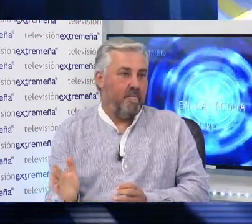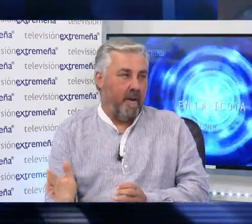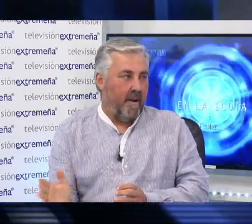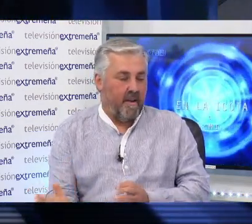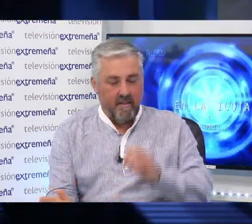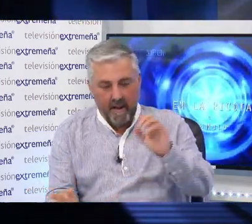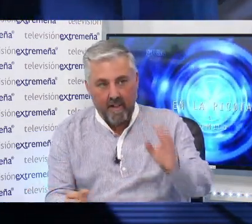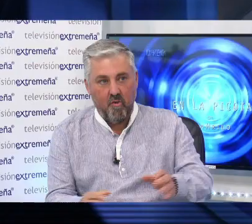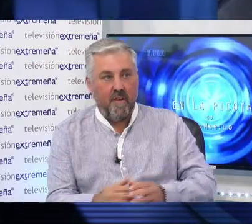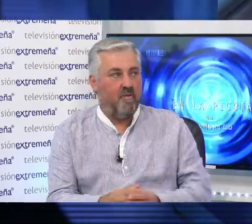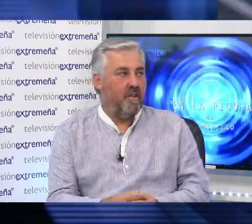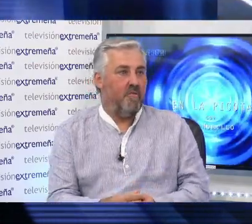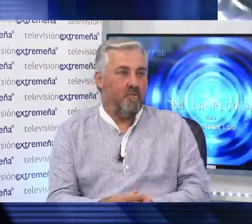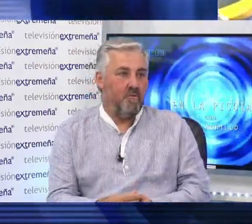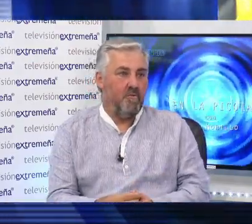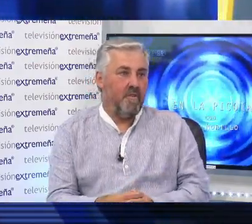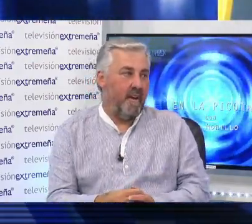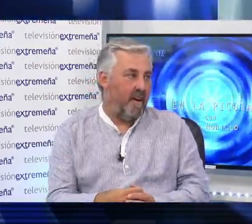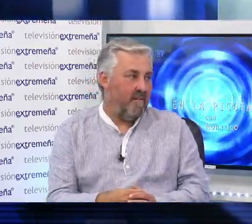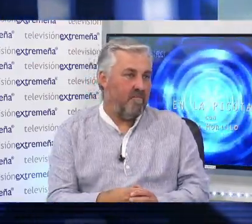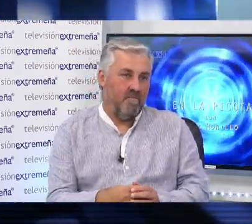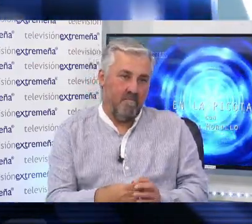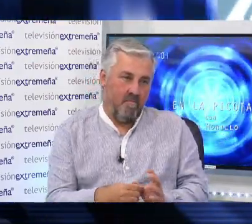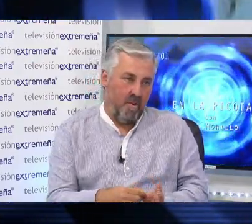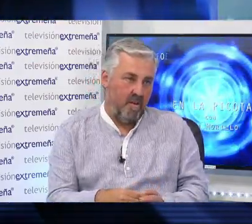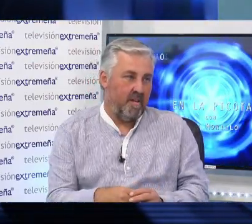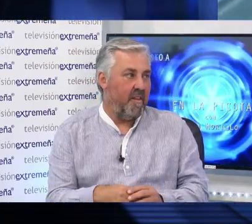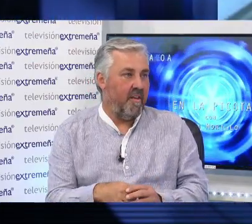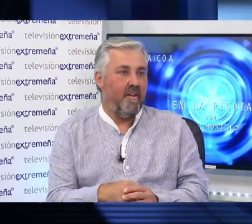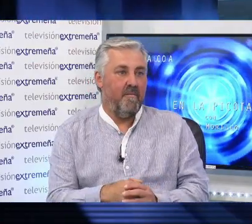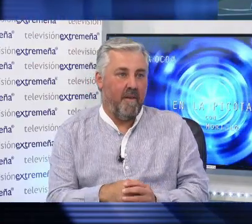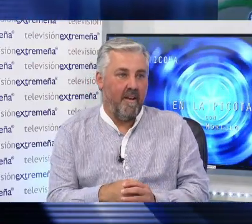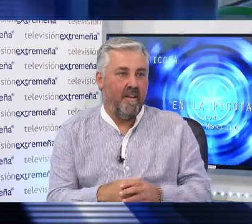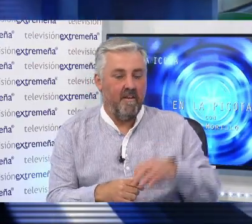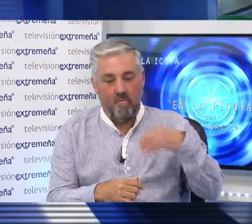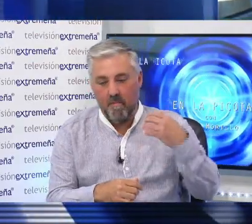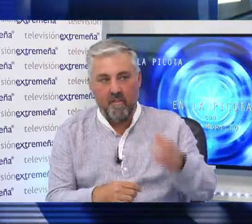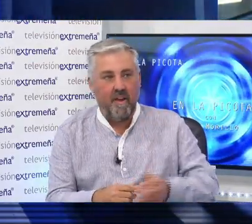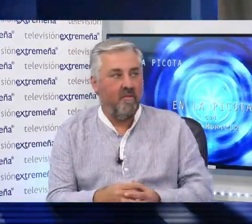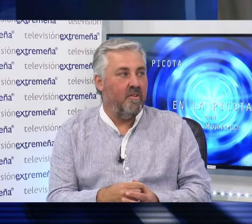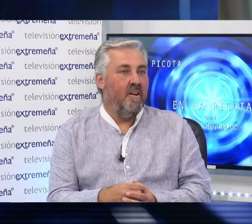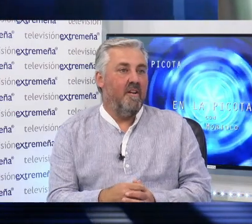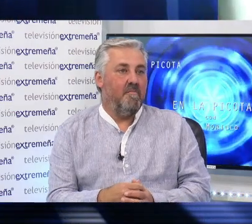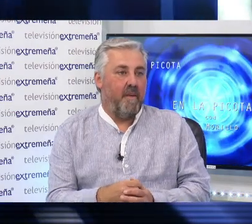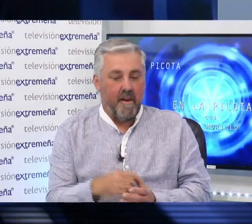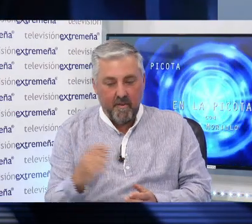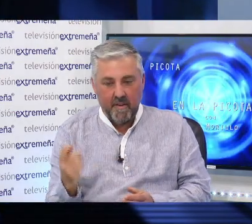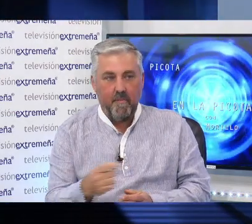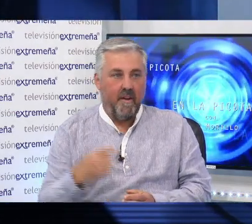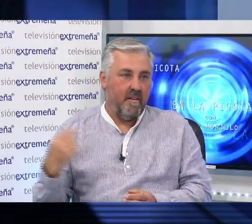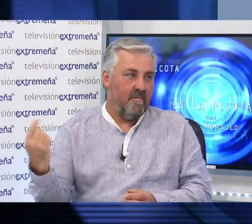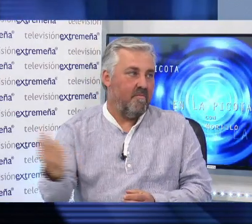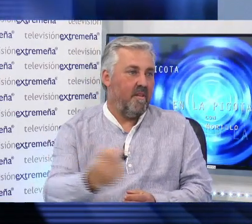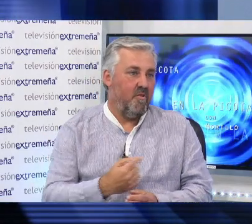para llegar a zonas donde el autobús llega muy tarde, mal y muy espaciado, para